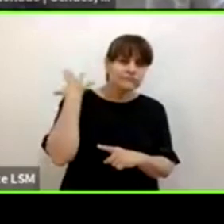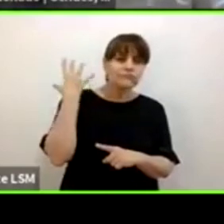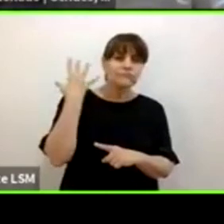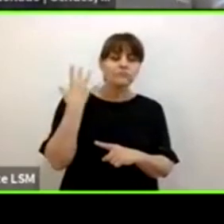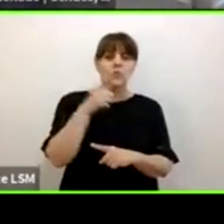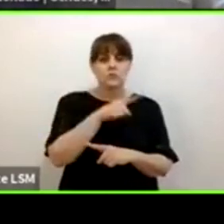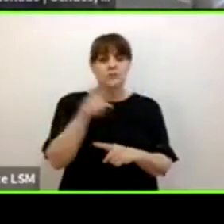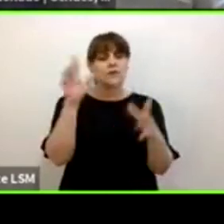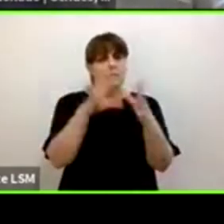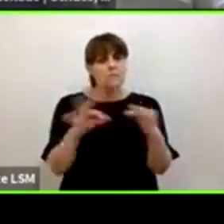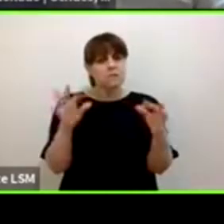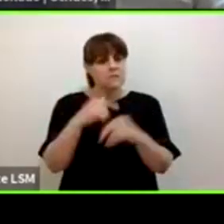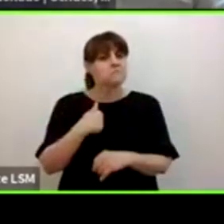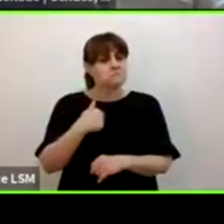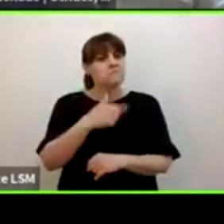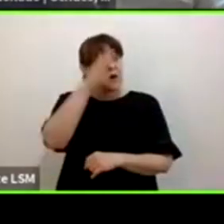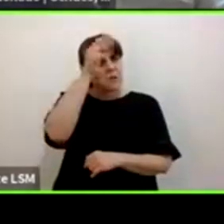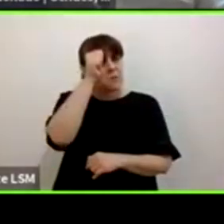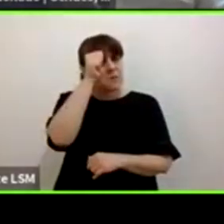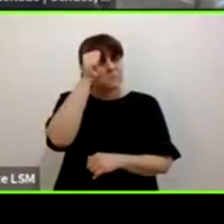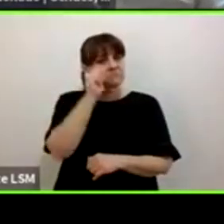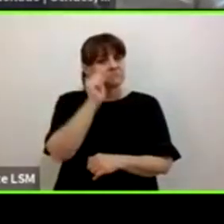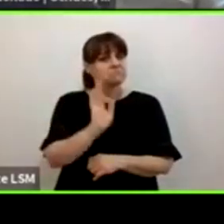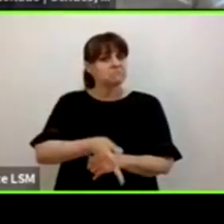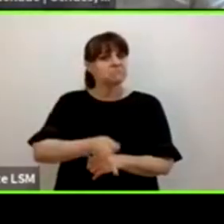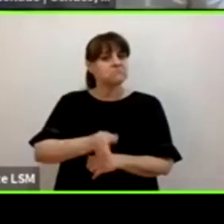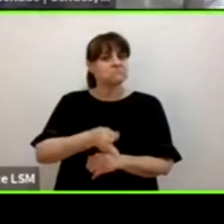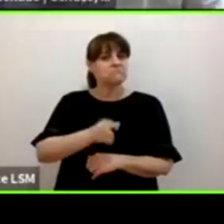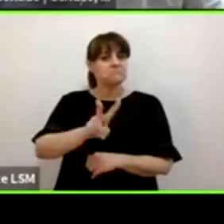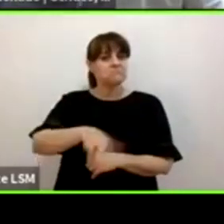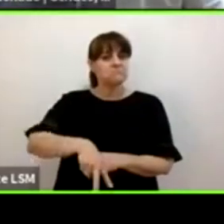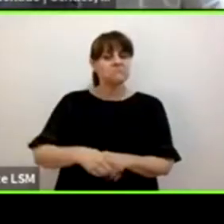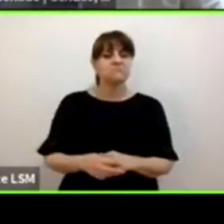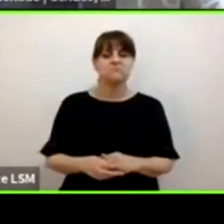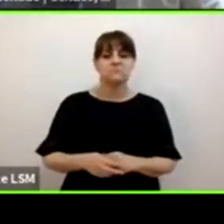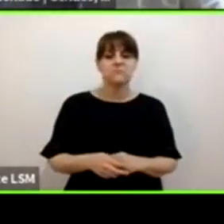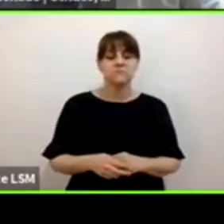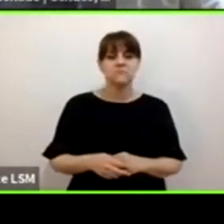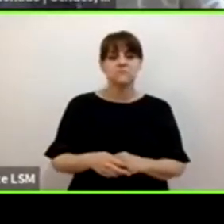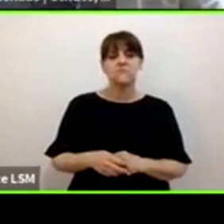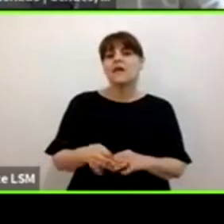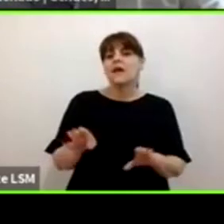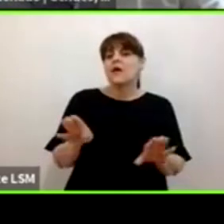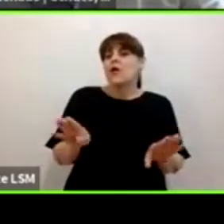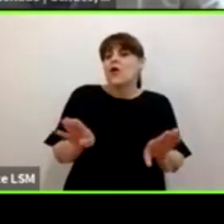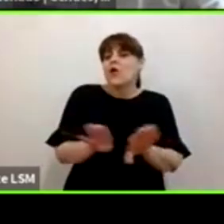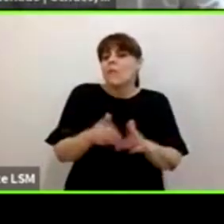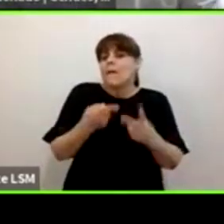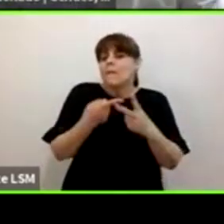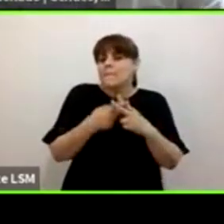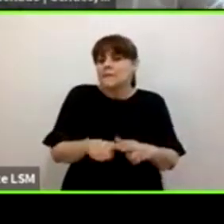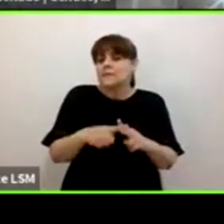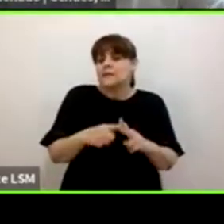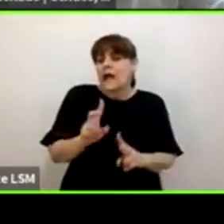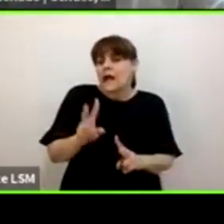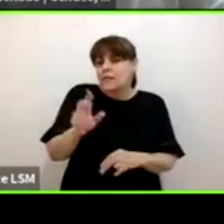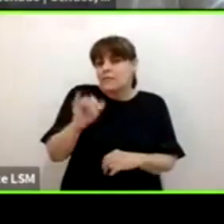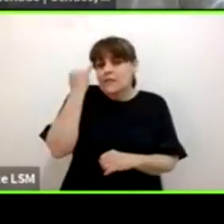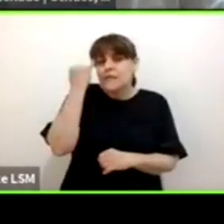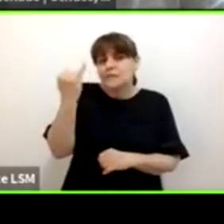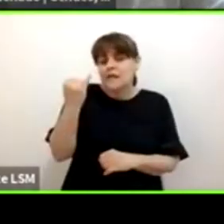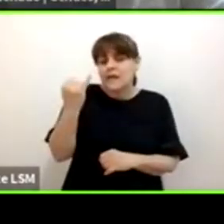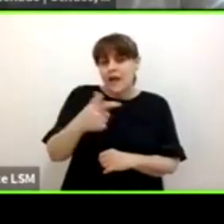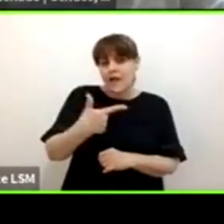y me parece que estas construcciones de género se tejen desde muy temprano y especialmente en materia de